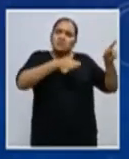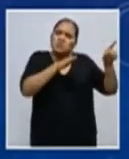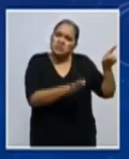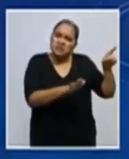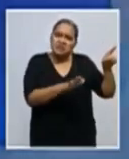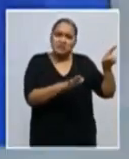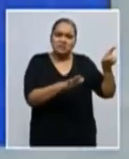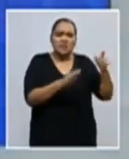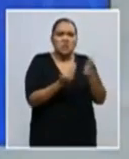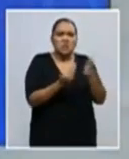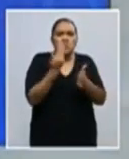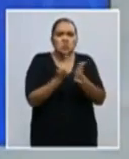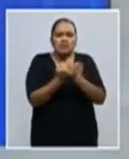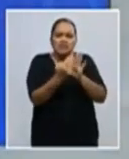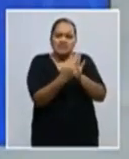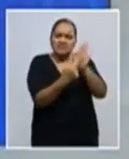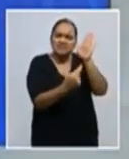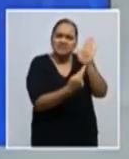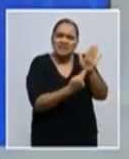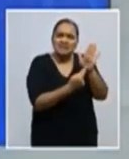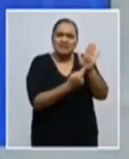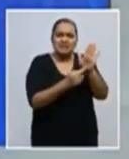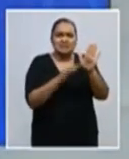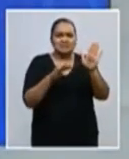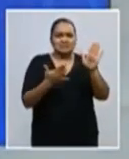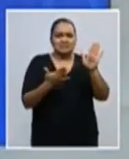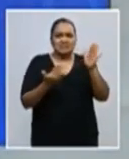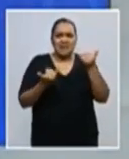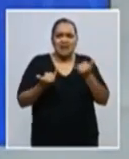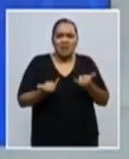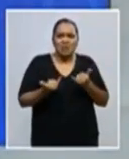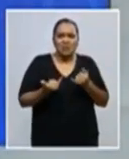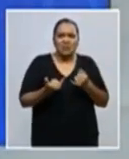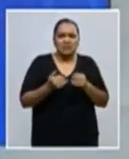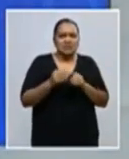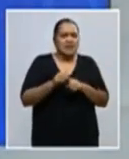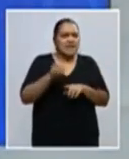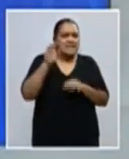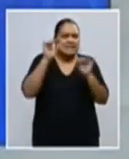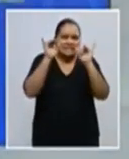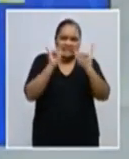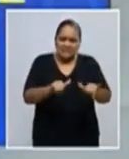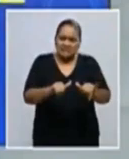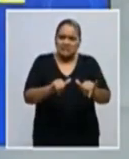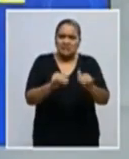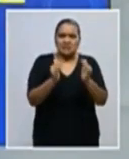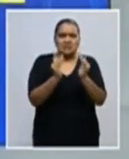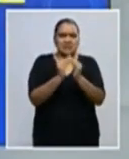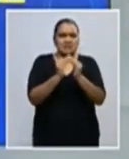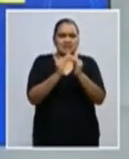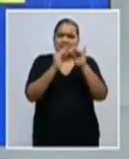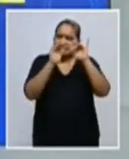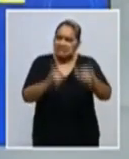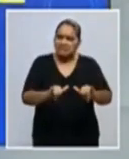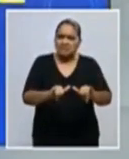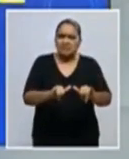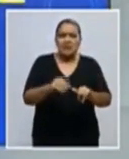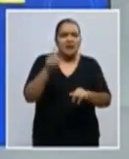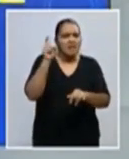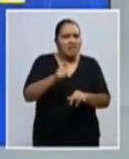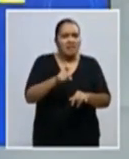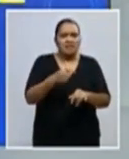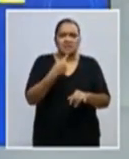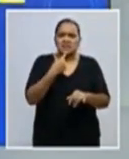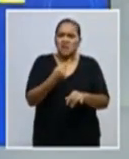nuevas medidas para el Departamento de Cortés con un distanciamiento físico ya más estricto. Pero eso no va a funcionar